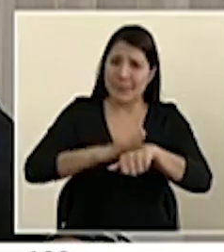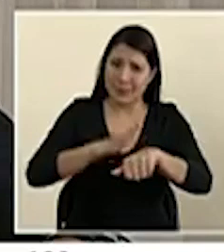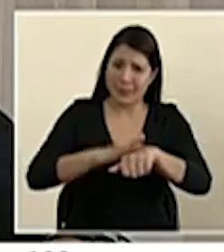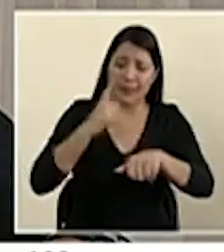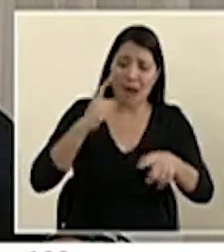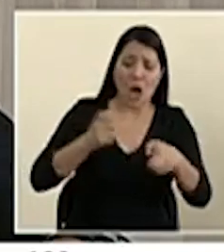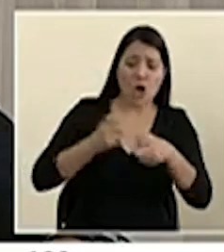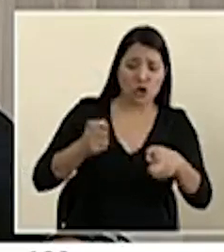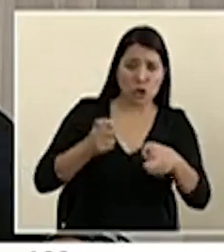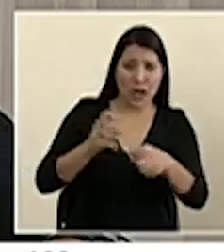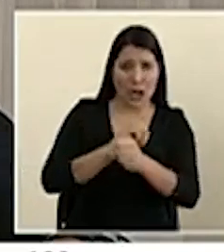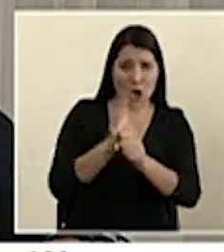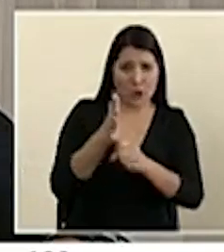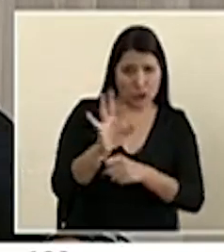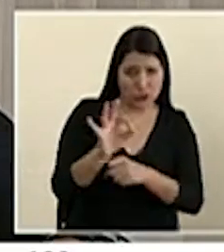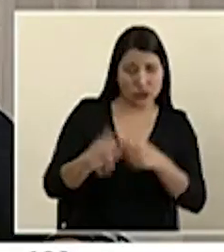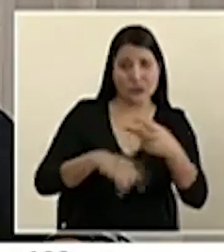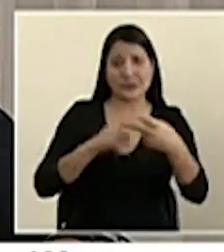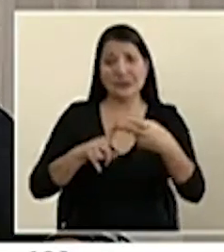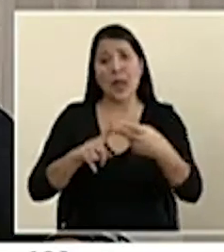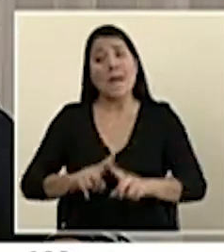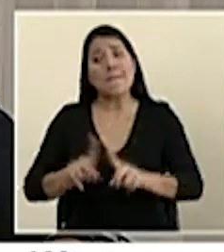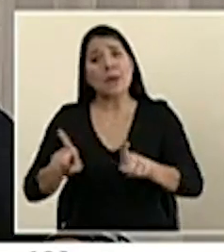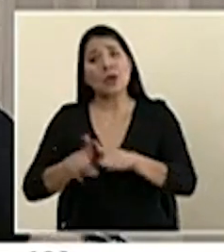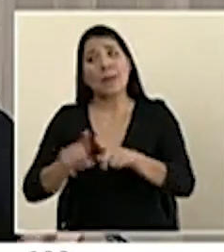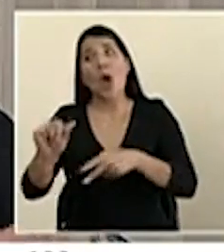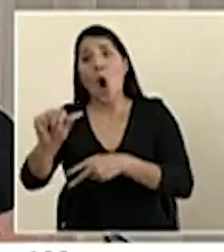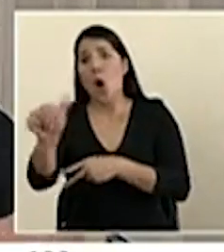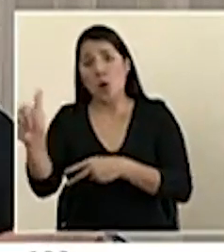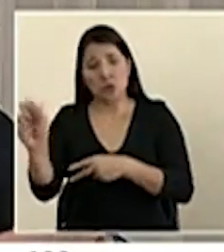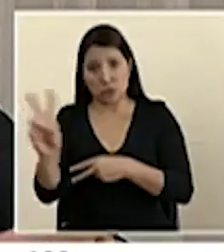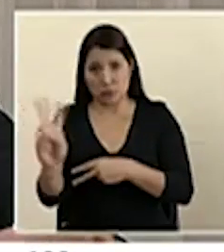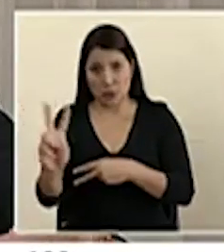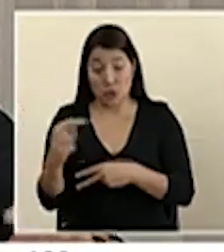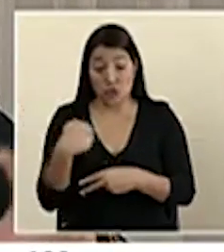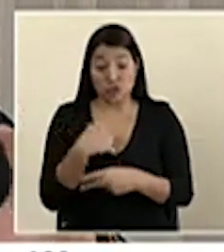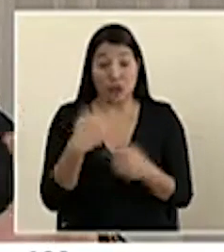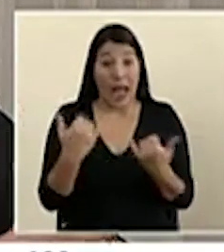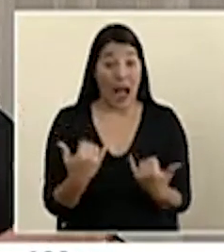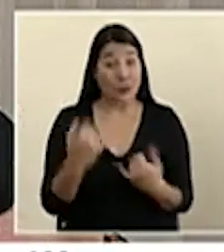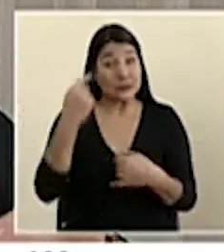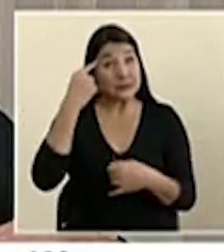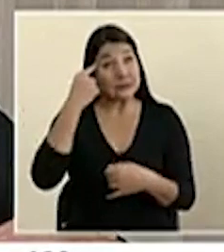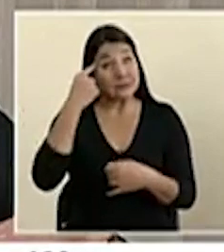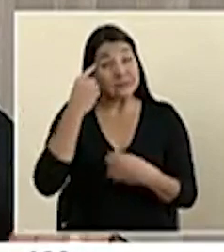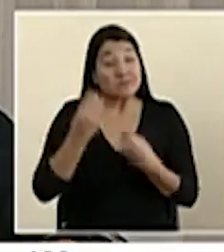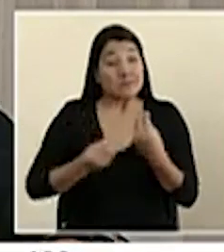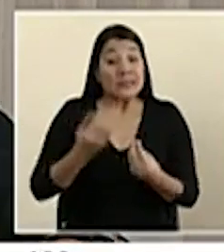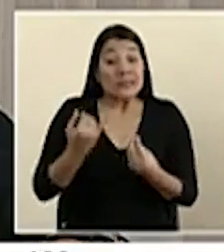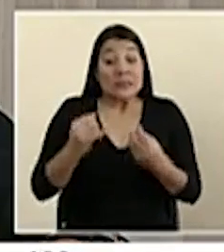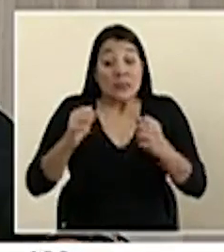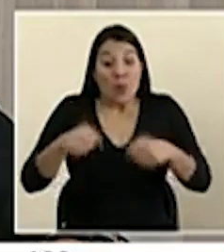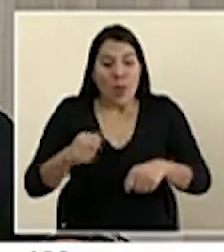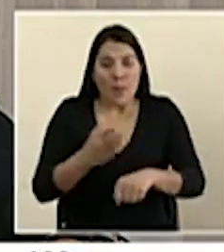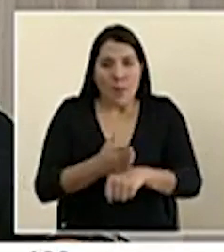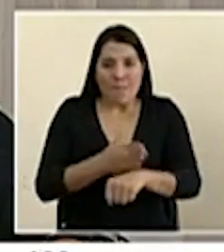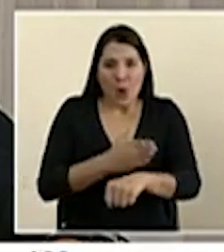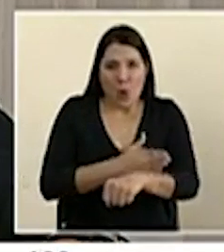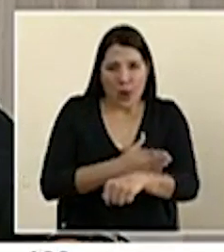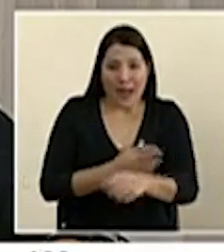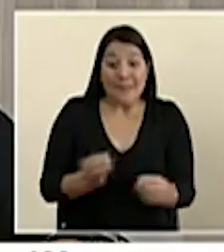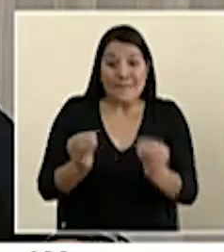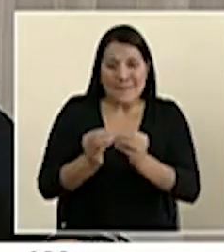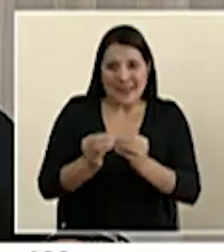es el que provoca el COVID-19, sino también de otros virus. Nosotros en este momento estamos analizando incluso fortalecer este sistema de vigilancia